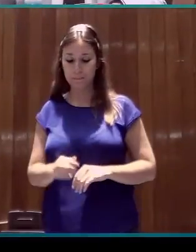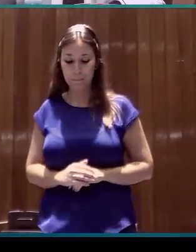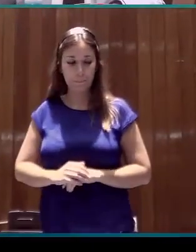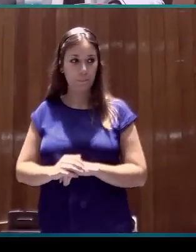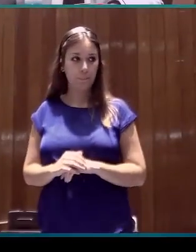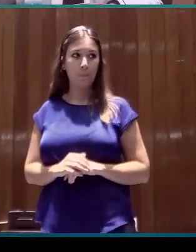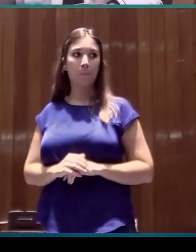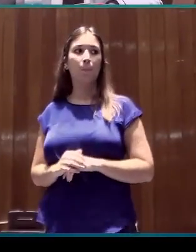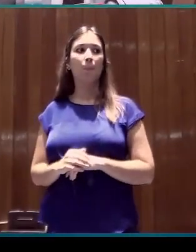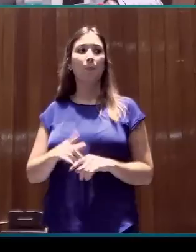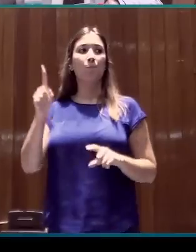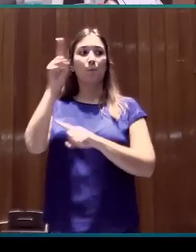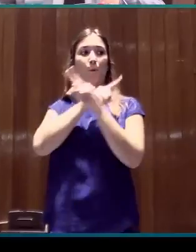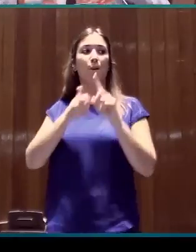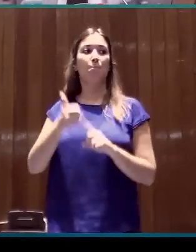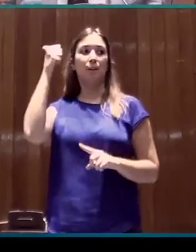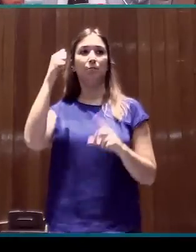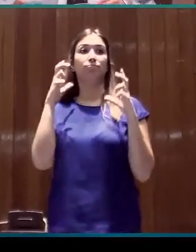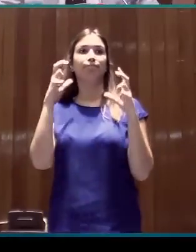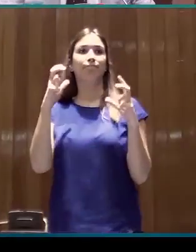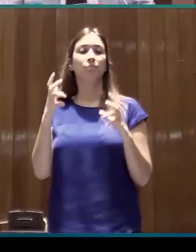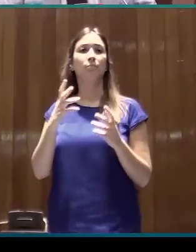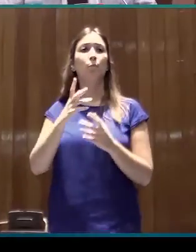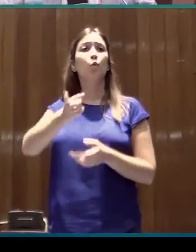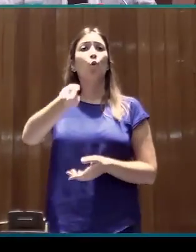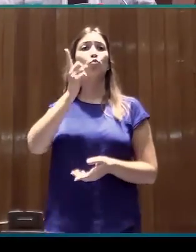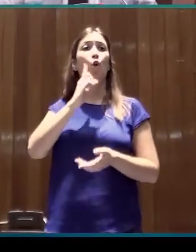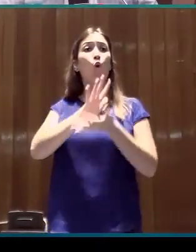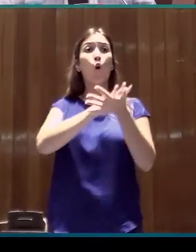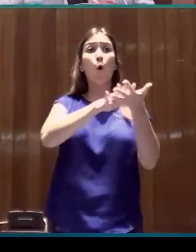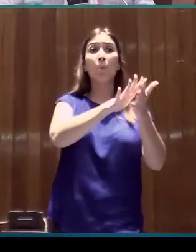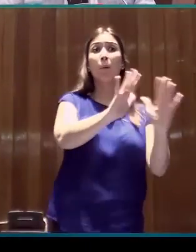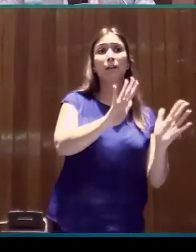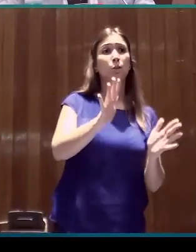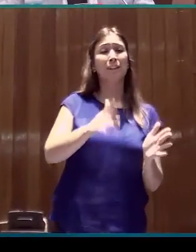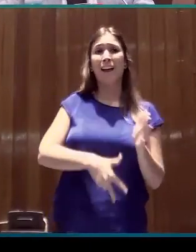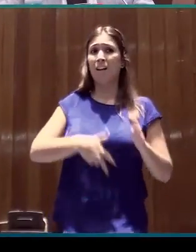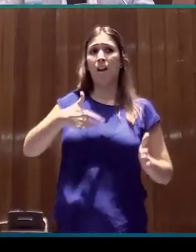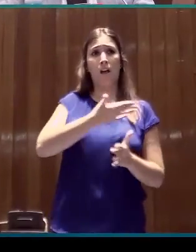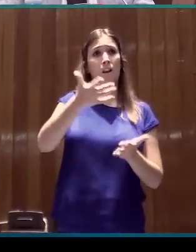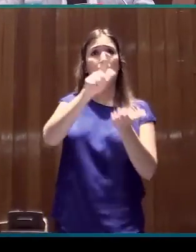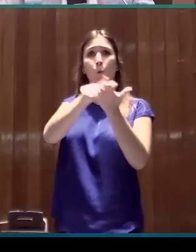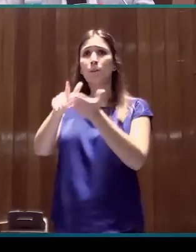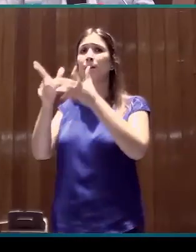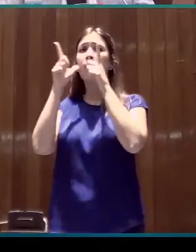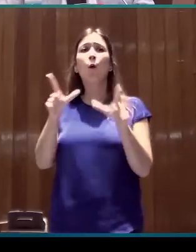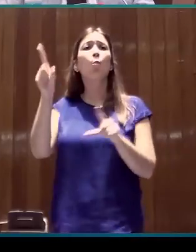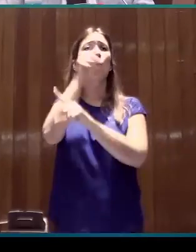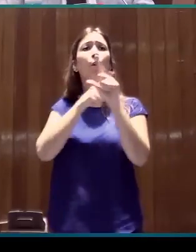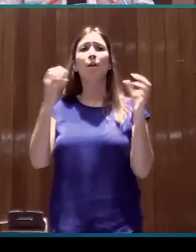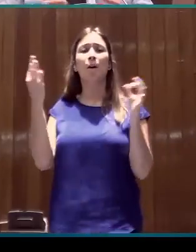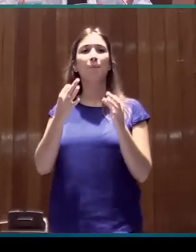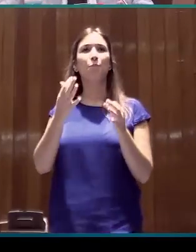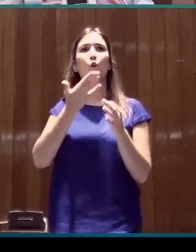Y un problema más general, que no afecta solo al mundo de las lenguas de signos, sino de las lenguas y de la lingüística en general, es la ausencia de